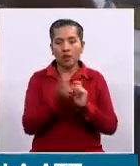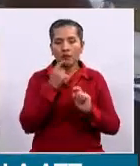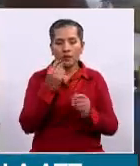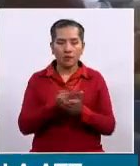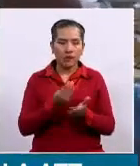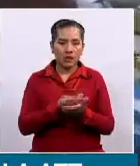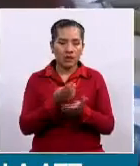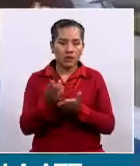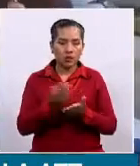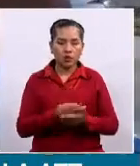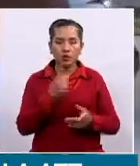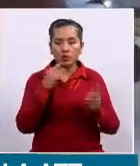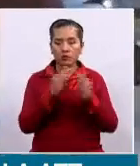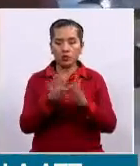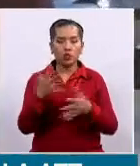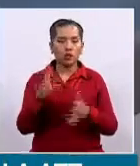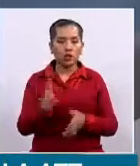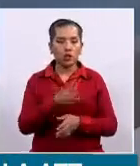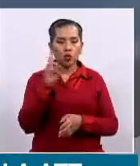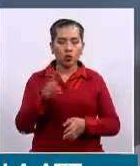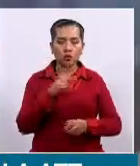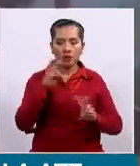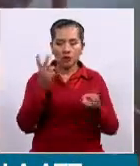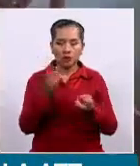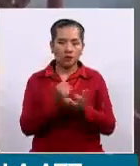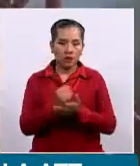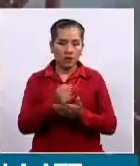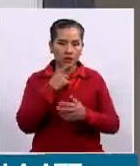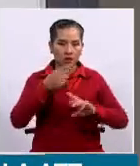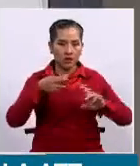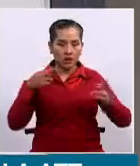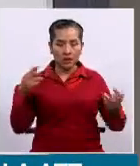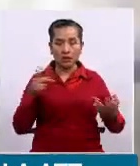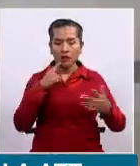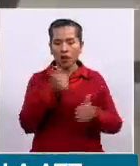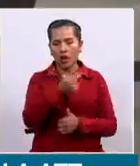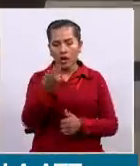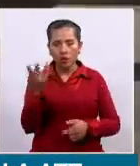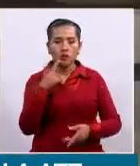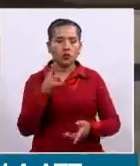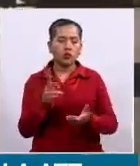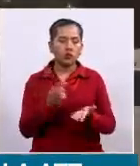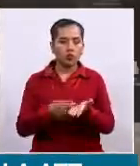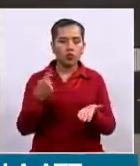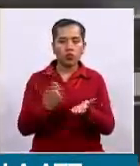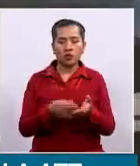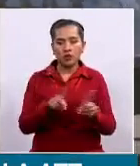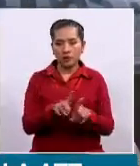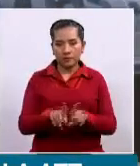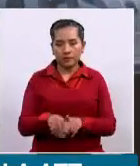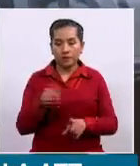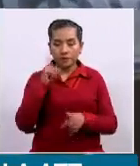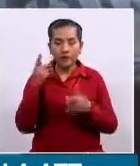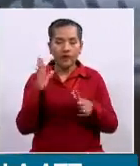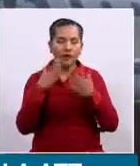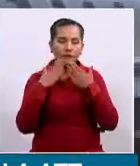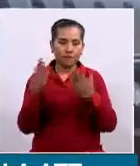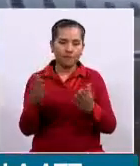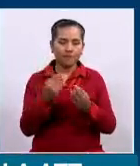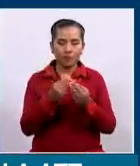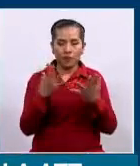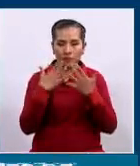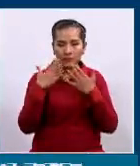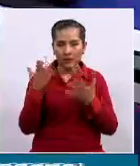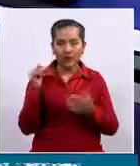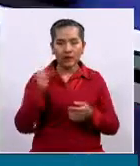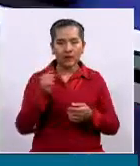por el tema del derecho de uso de frecuencias y, bueno, por algunas multas también, ¿no? Bien, director. Muchísimas gracias.